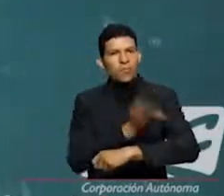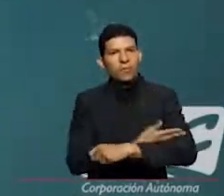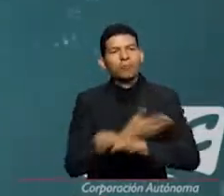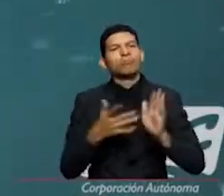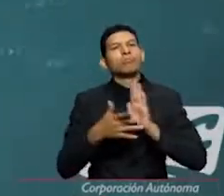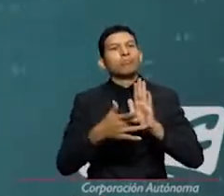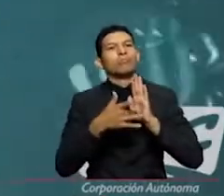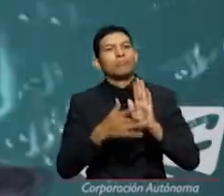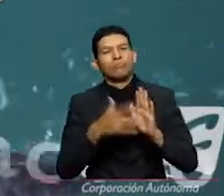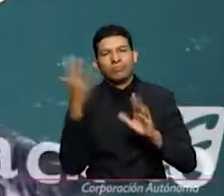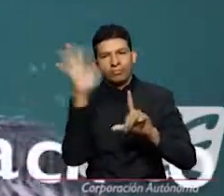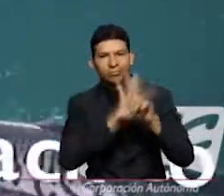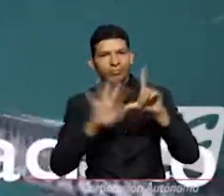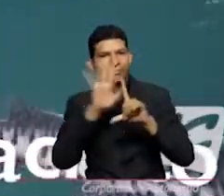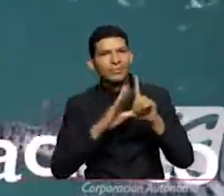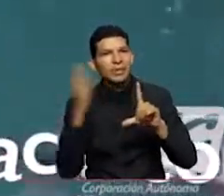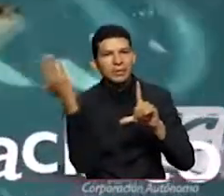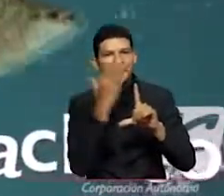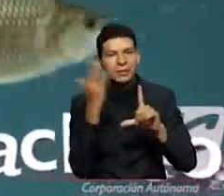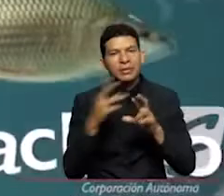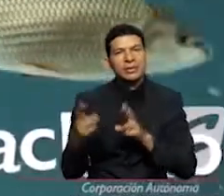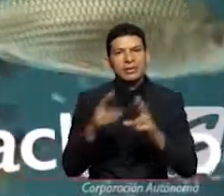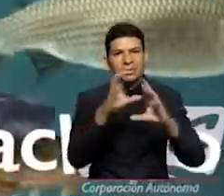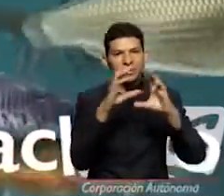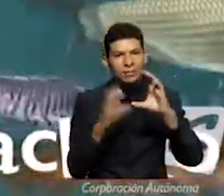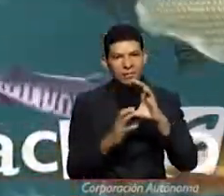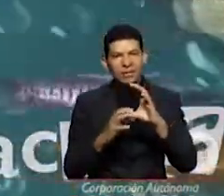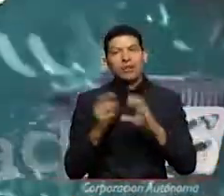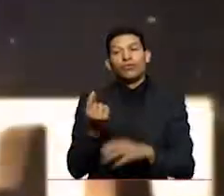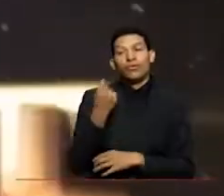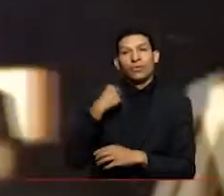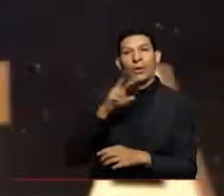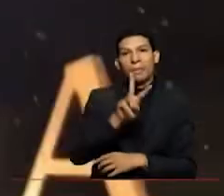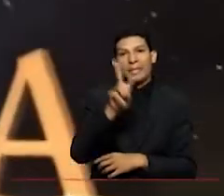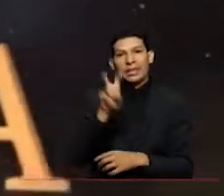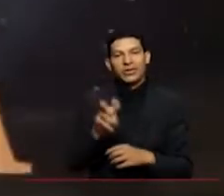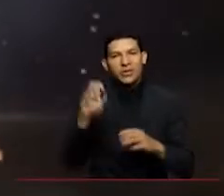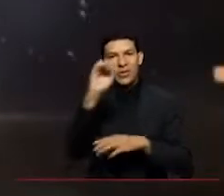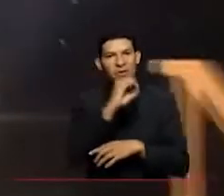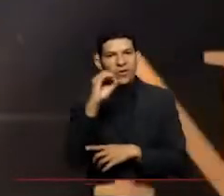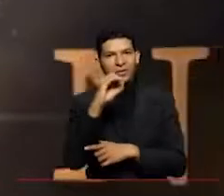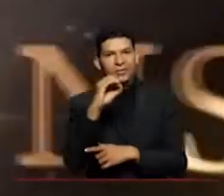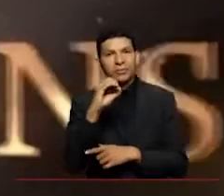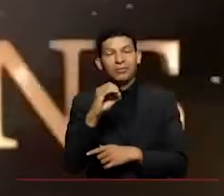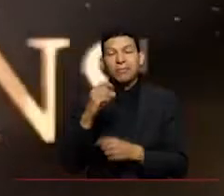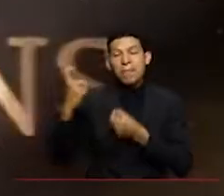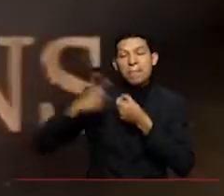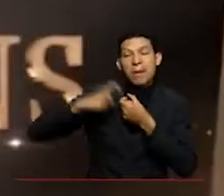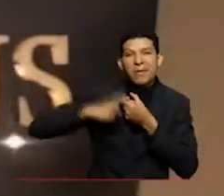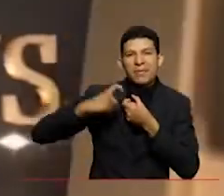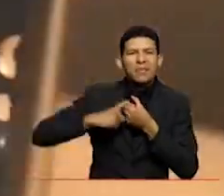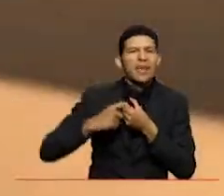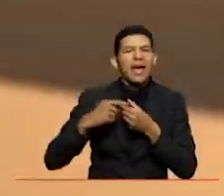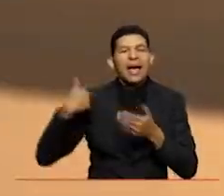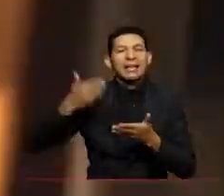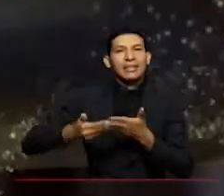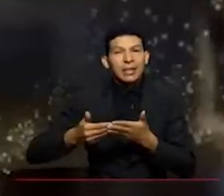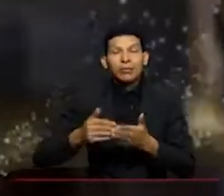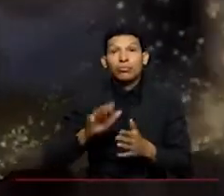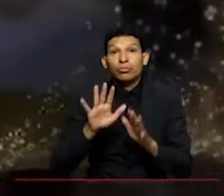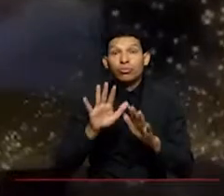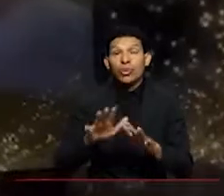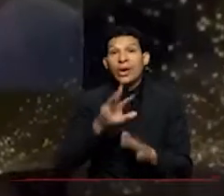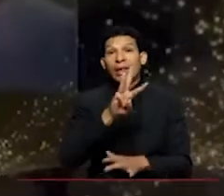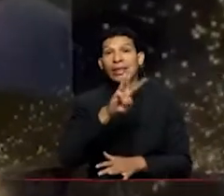realización del documental expedición río cauca lanzado el pasado 27 de octubre la convocatoria de los napolitan victoria awards se extiende a más de 30